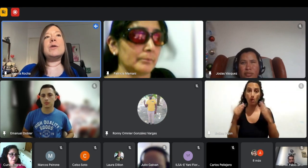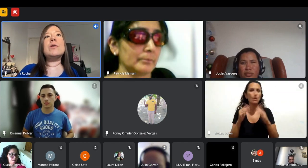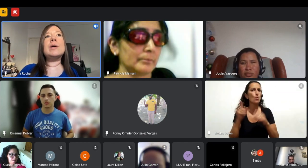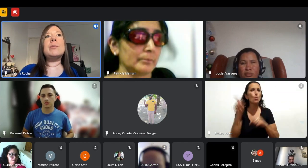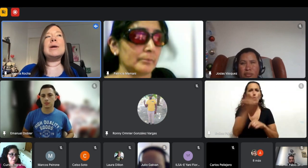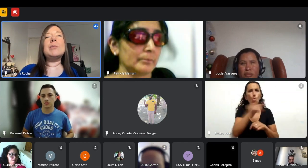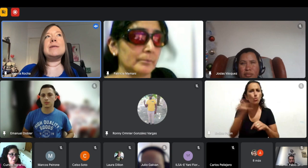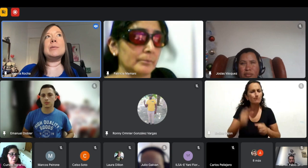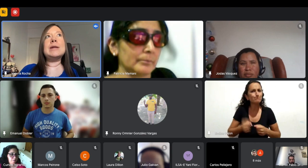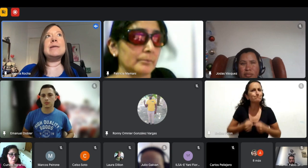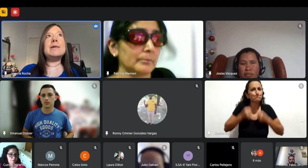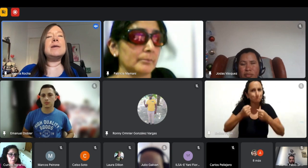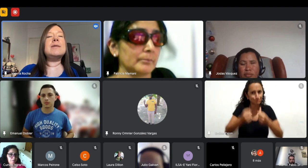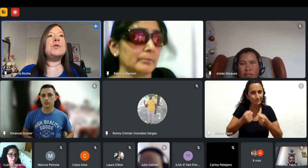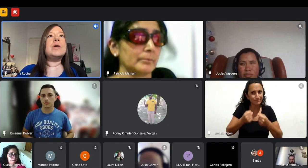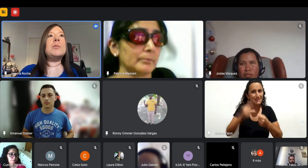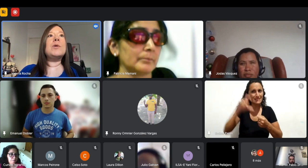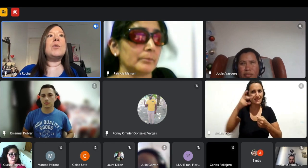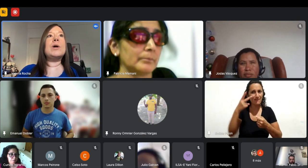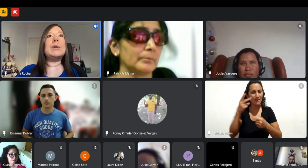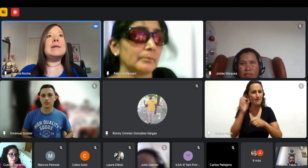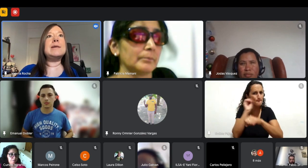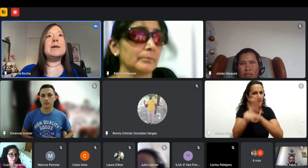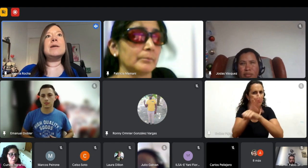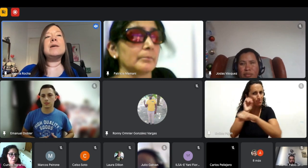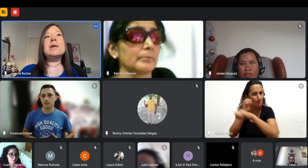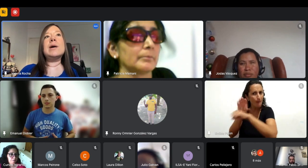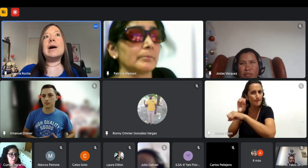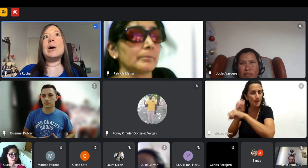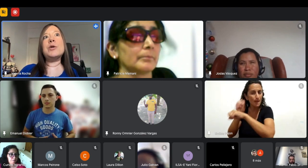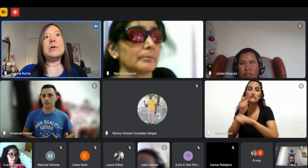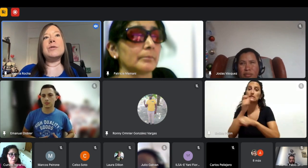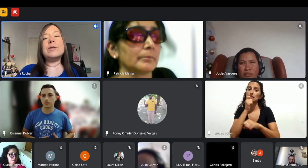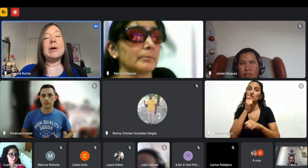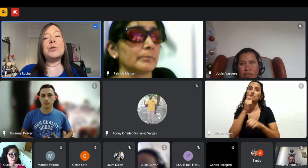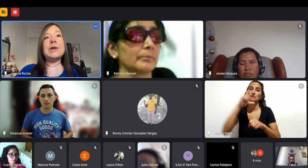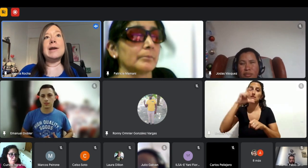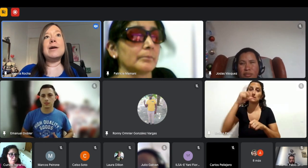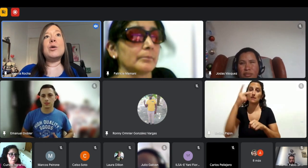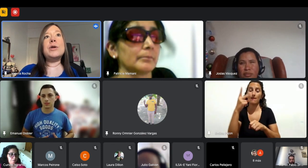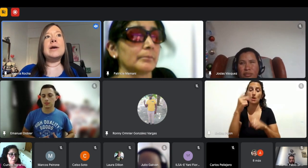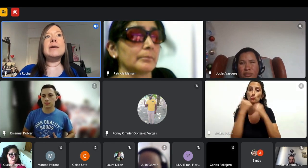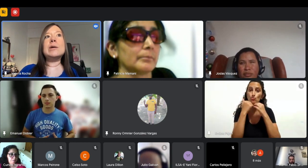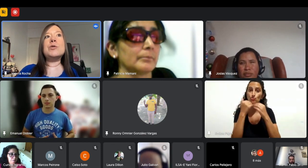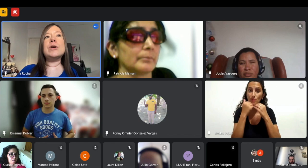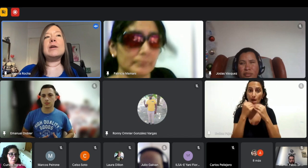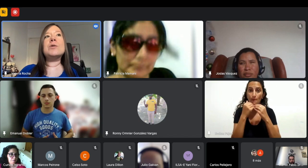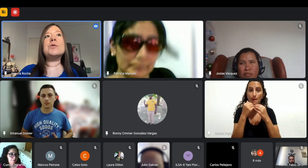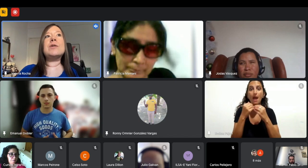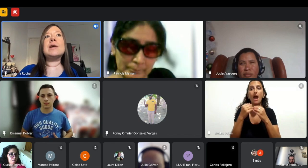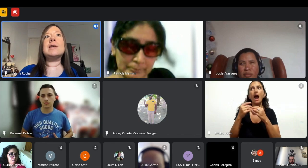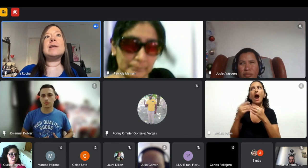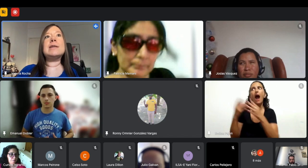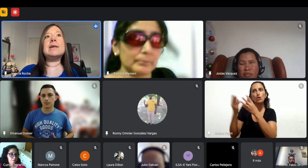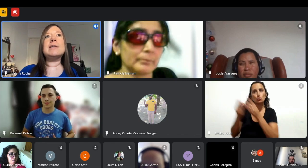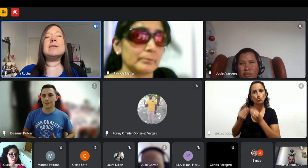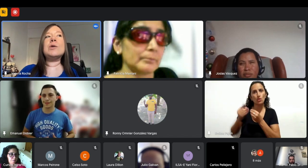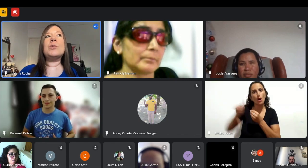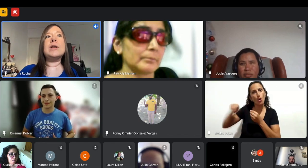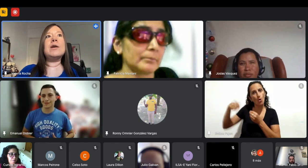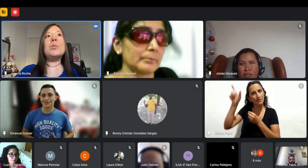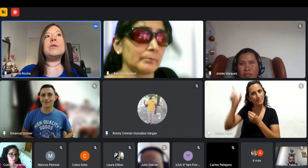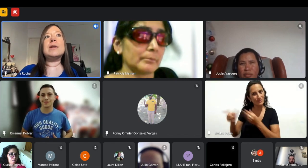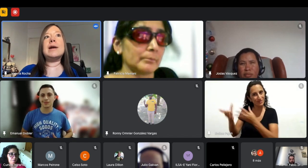ese paso primero ¿no? animarse a mandar el CV si no sabemos cómo armar el CV aprovechar a las comunidades apoyarnos ahora que hay